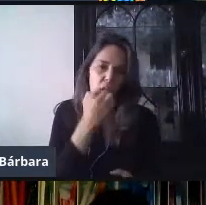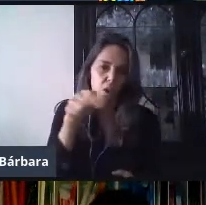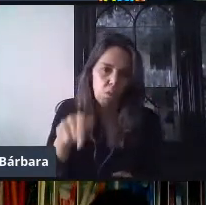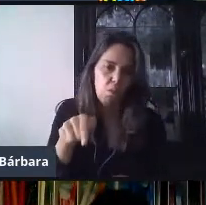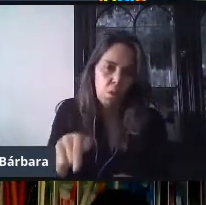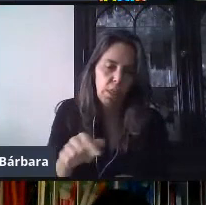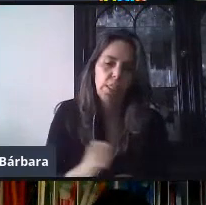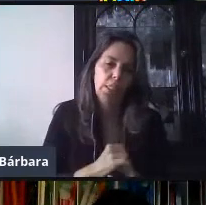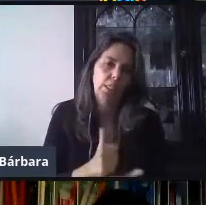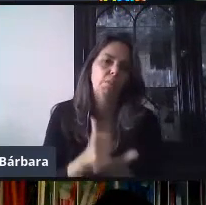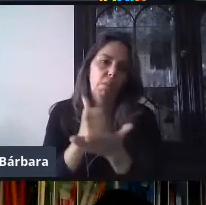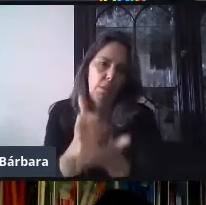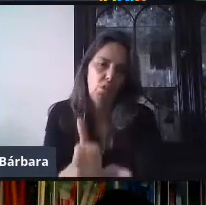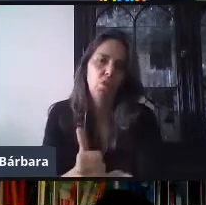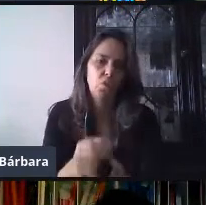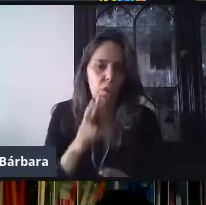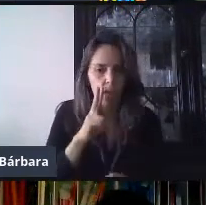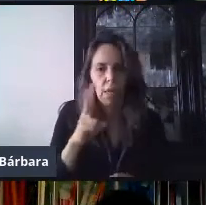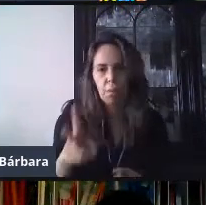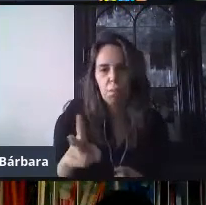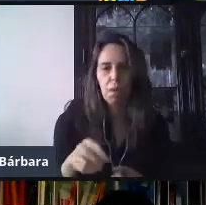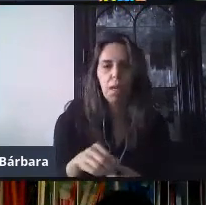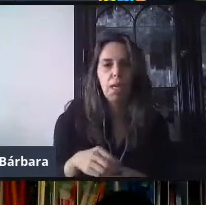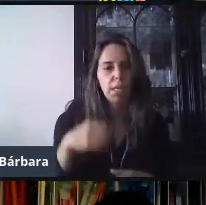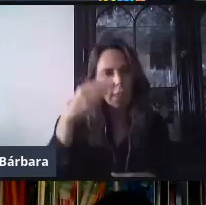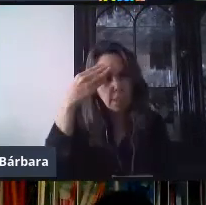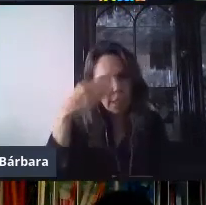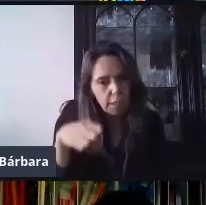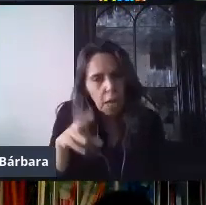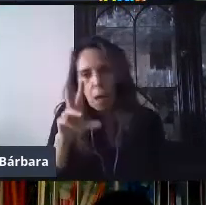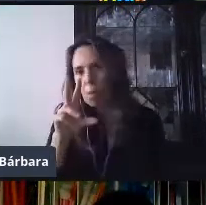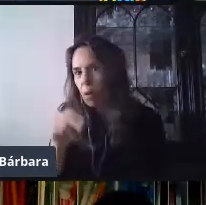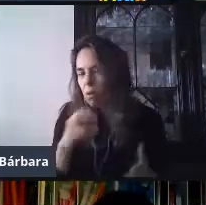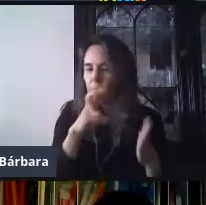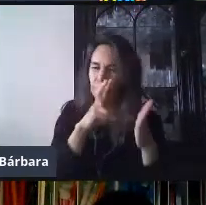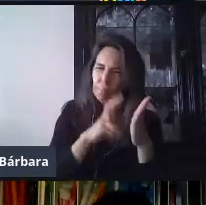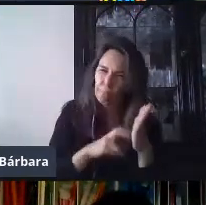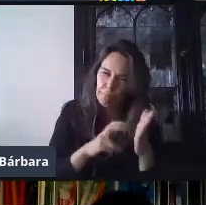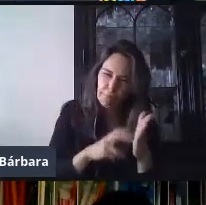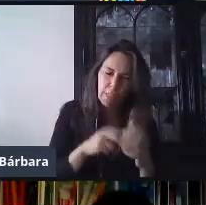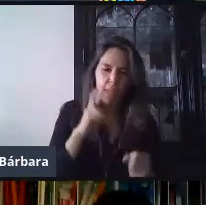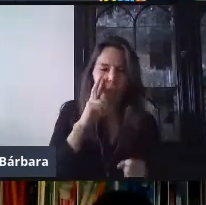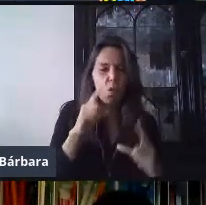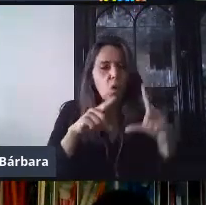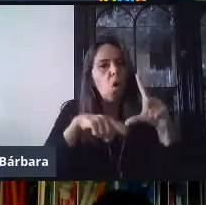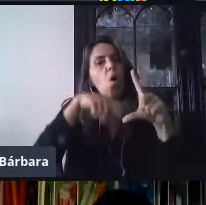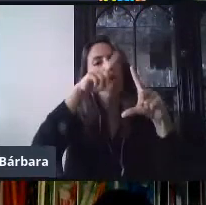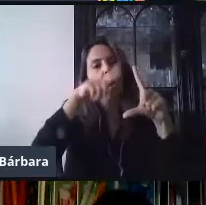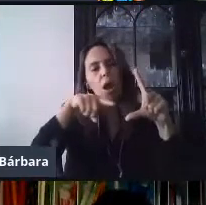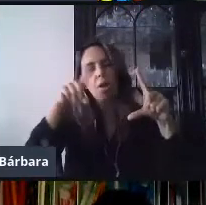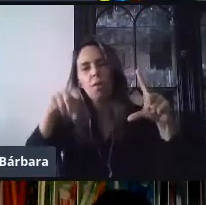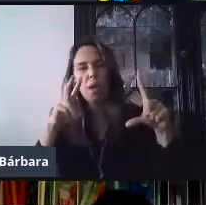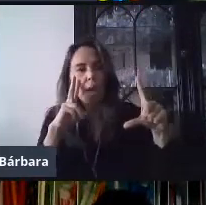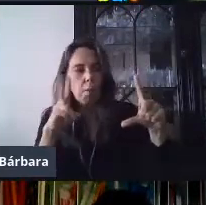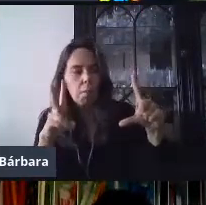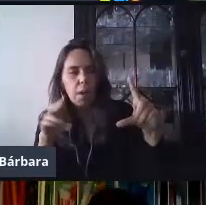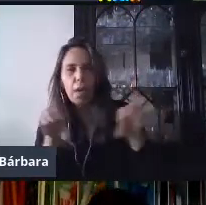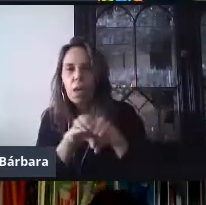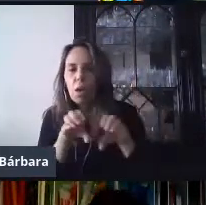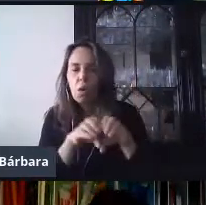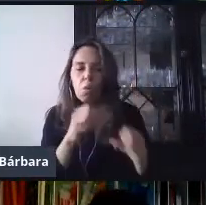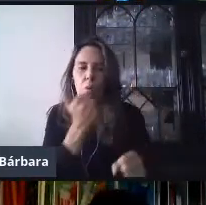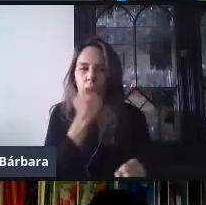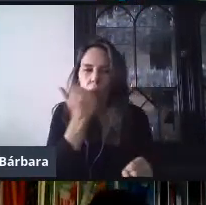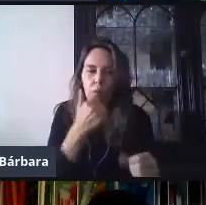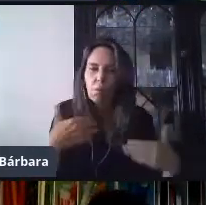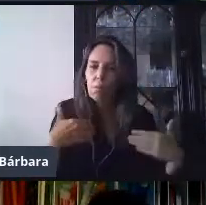formulario me puede dar unas gráficas, me empujen a unas gráficas para analizarlas y de ahí tomar decisiones. Entonces, este es un ejemplo.